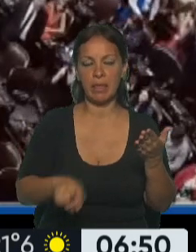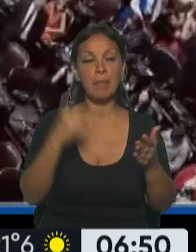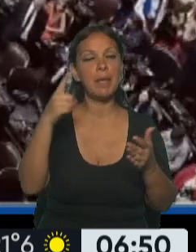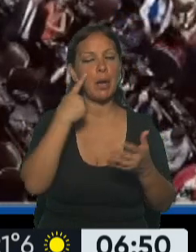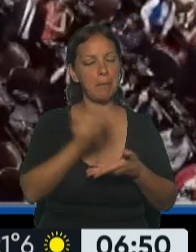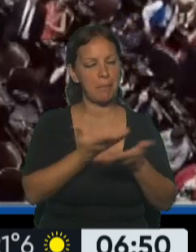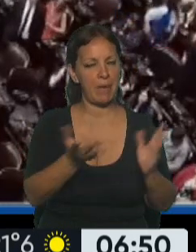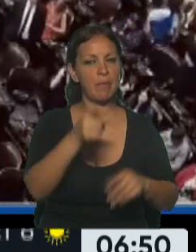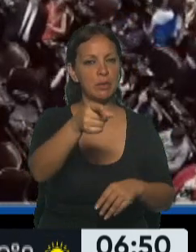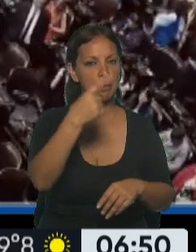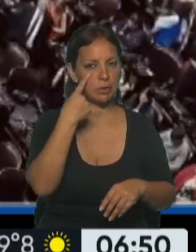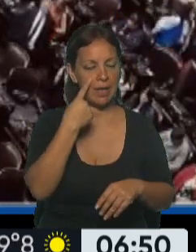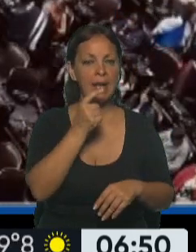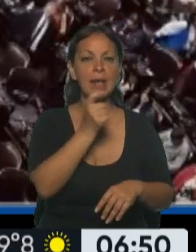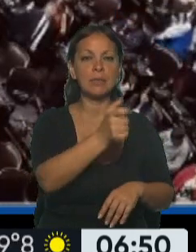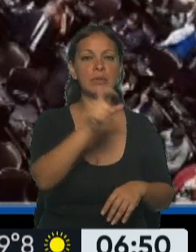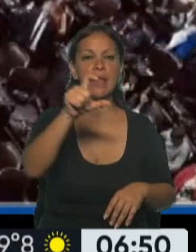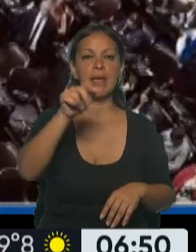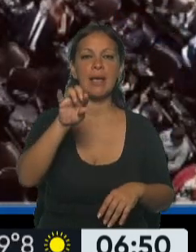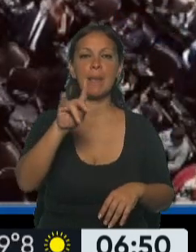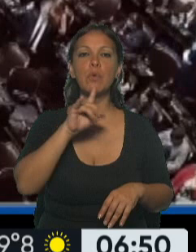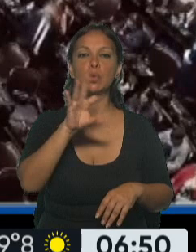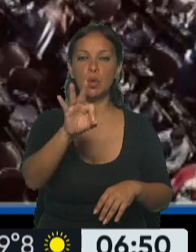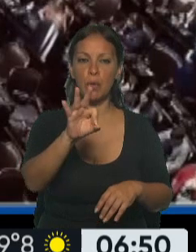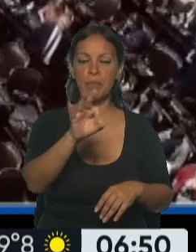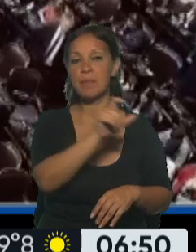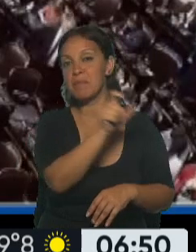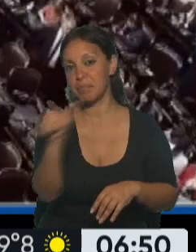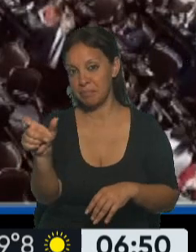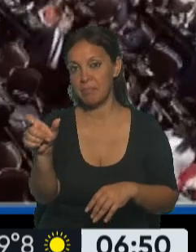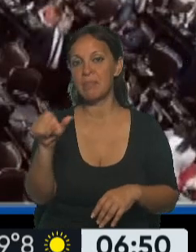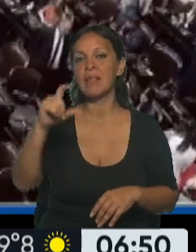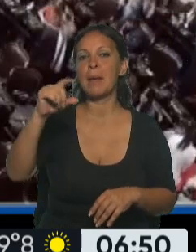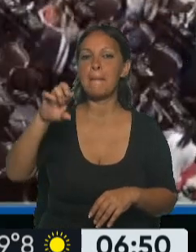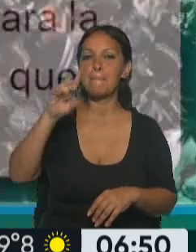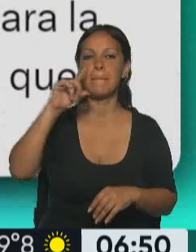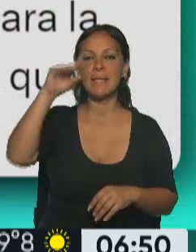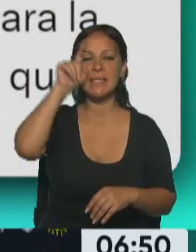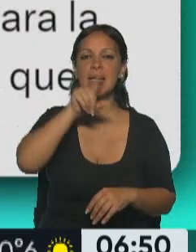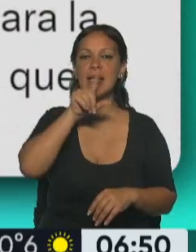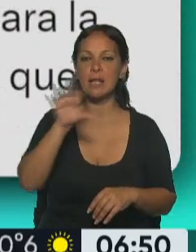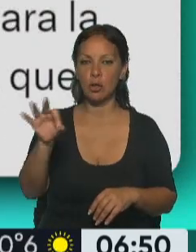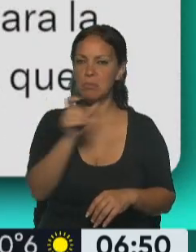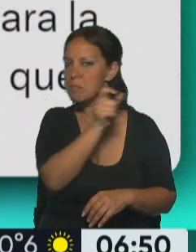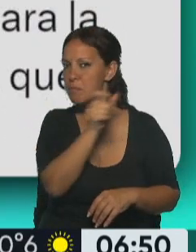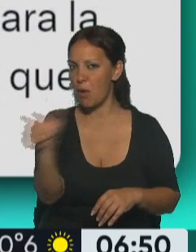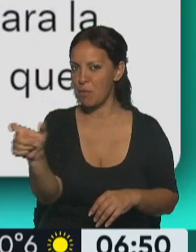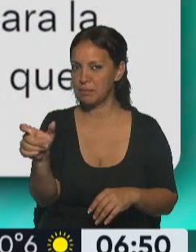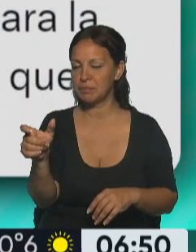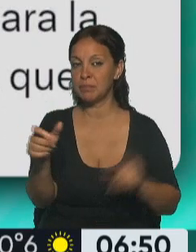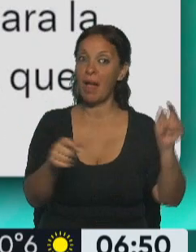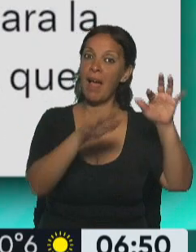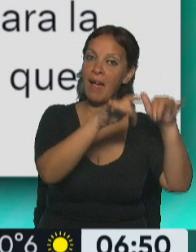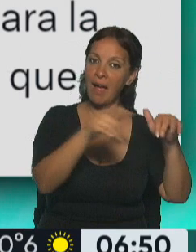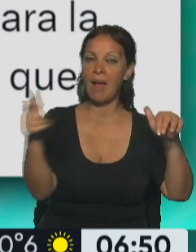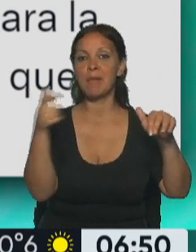Luis Caputo, del ministro de Economía, a Pichetto con su advertencia. Le contestó de esta manera. Bueno, claro, siguió la